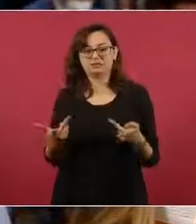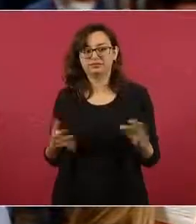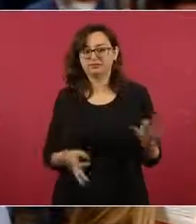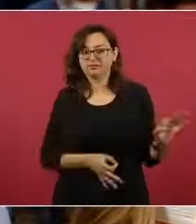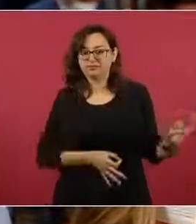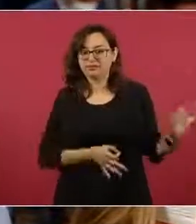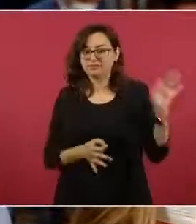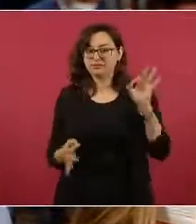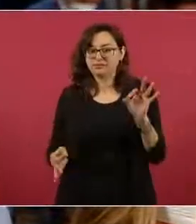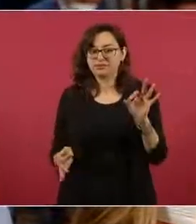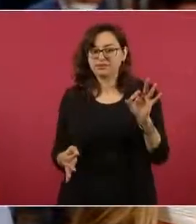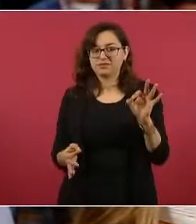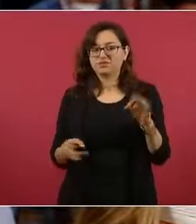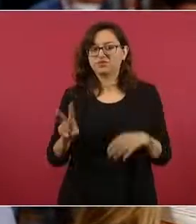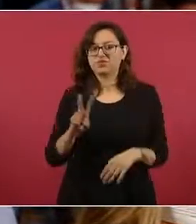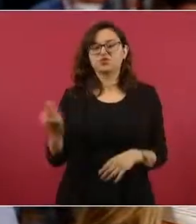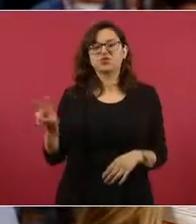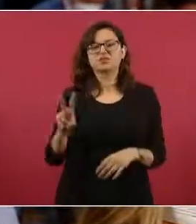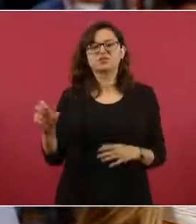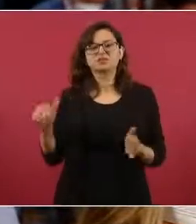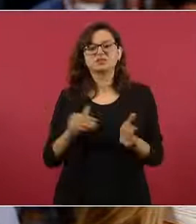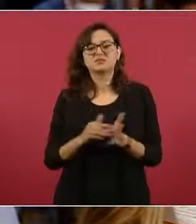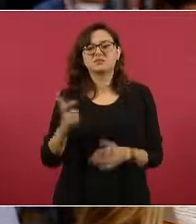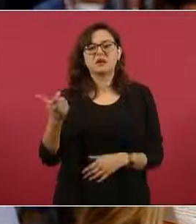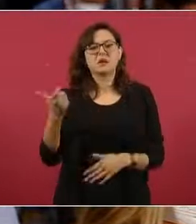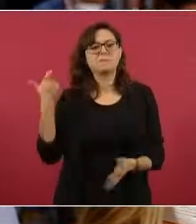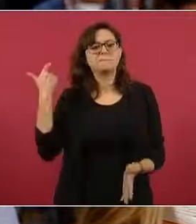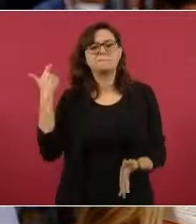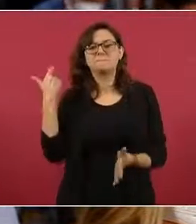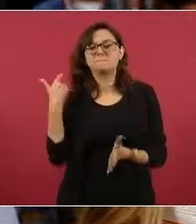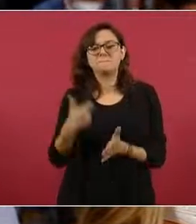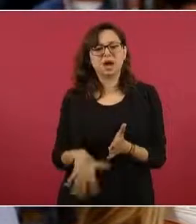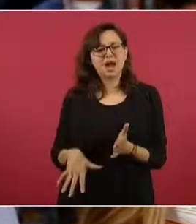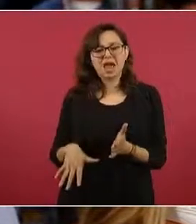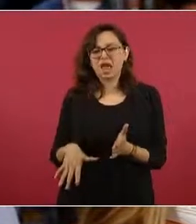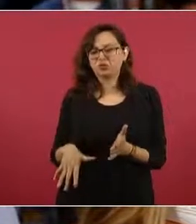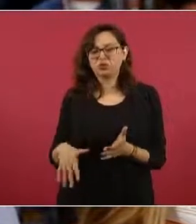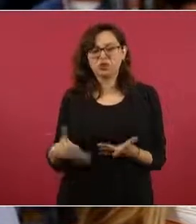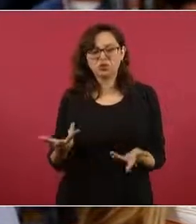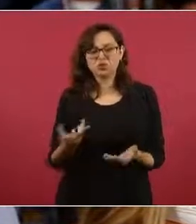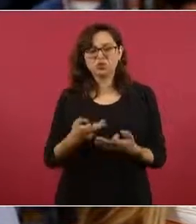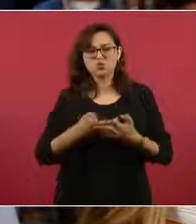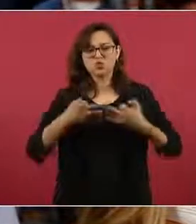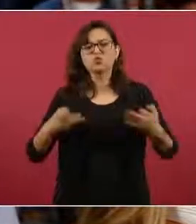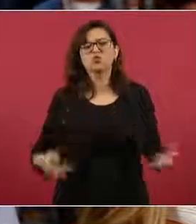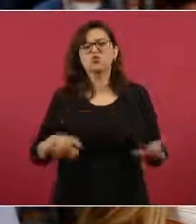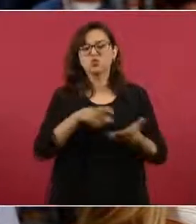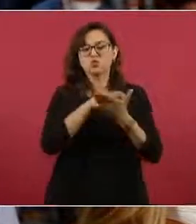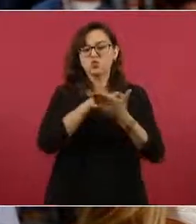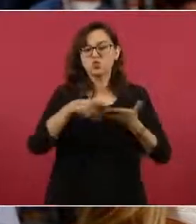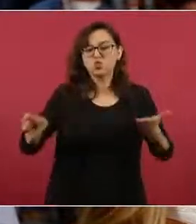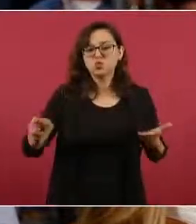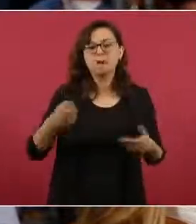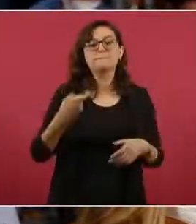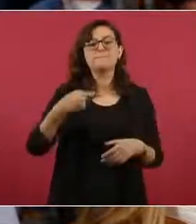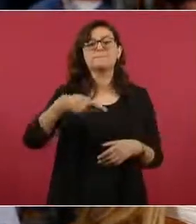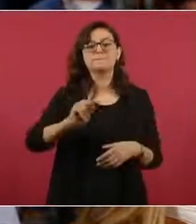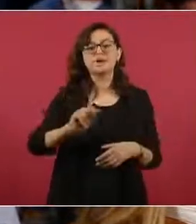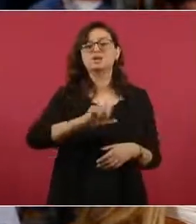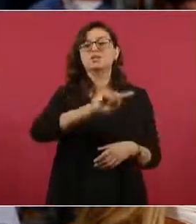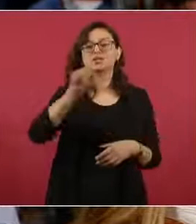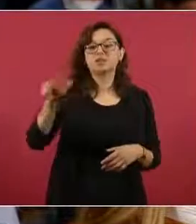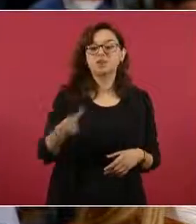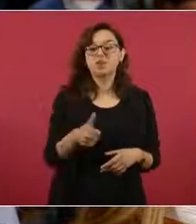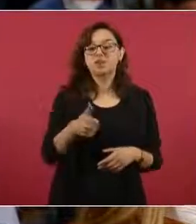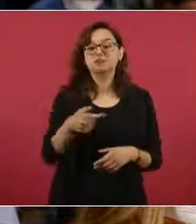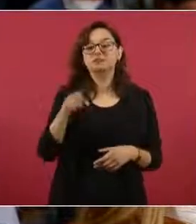papelería en 200 mil pesos y dice anticipo para la compra del terreno. Pero después a la víctima